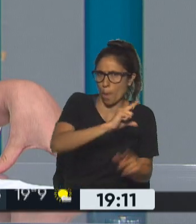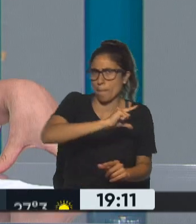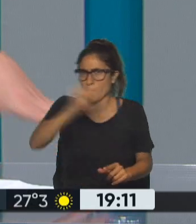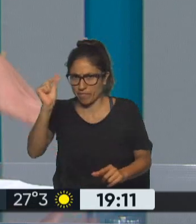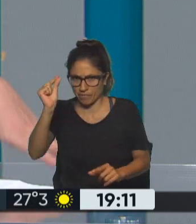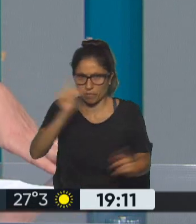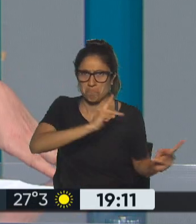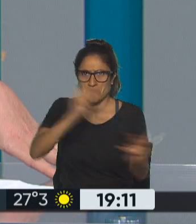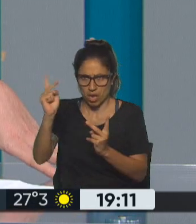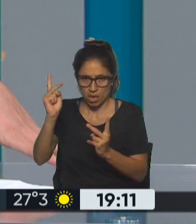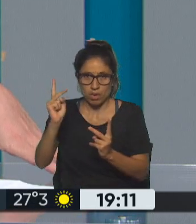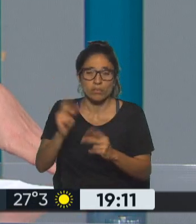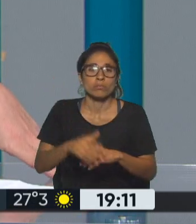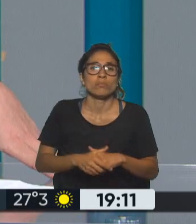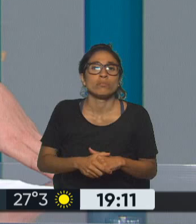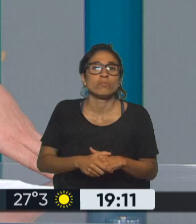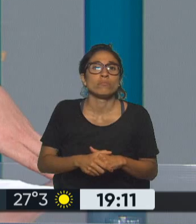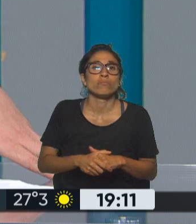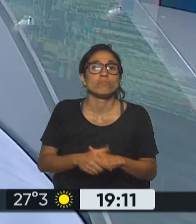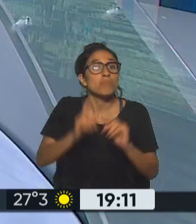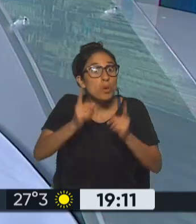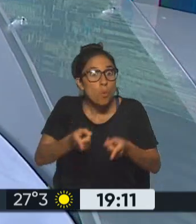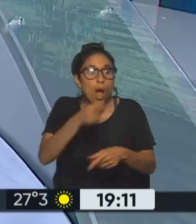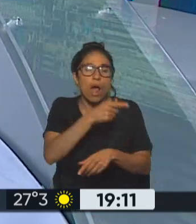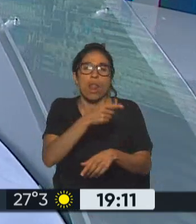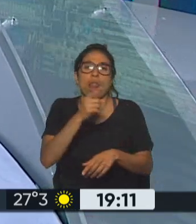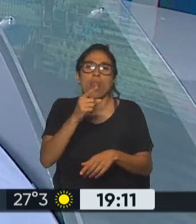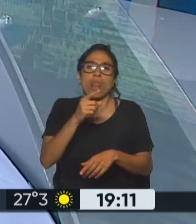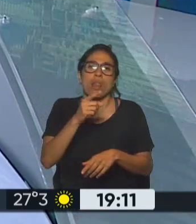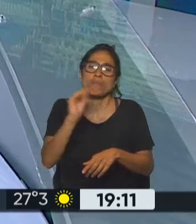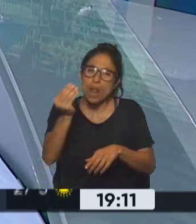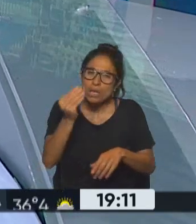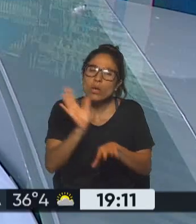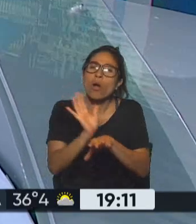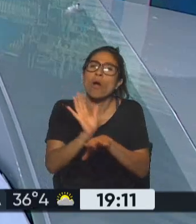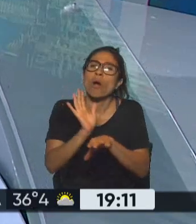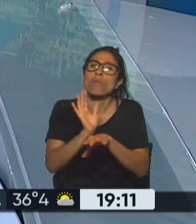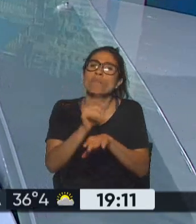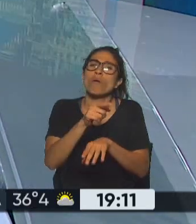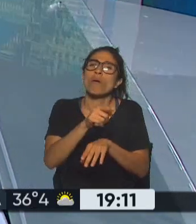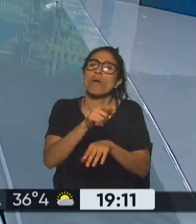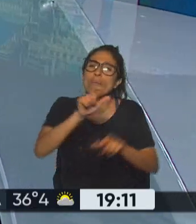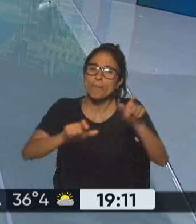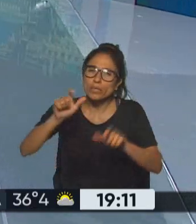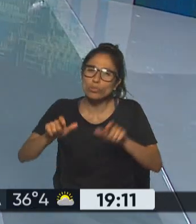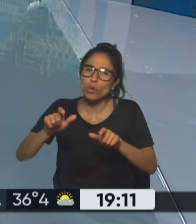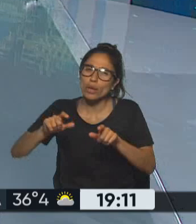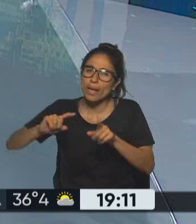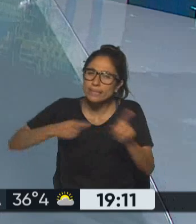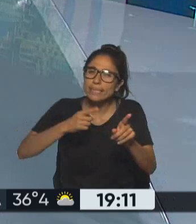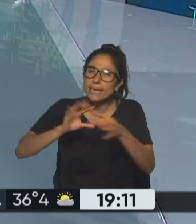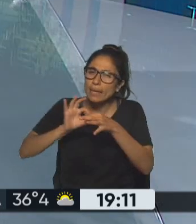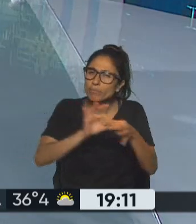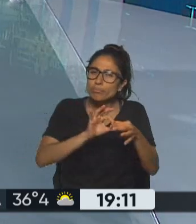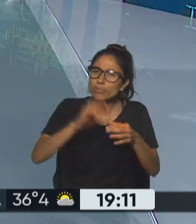después de la elección que incluso hubo tomas por ejemplo en las bases, en las sedes militares de bolsonaristas desde el primer día en el que